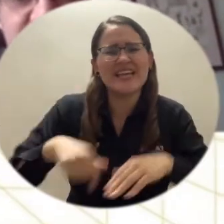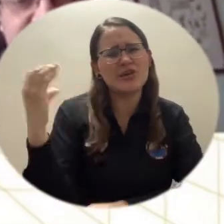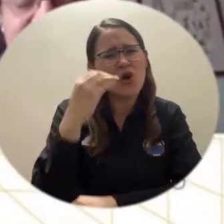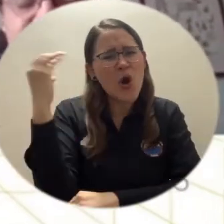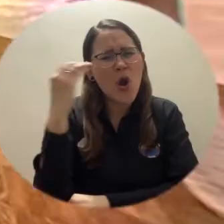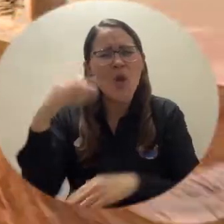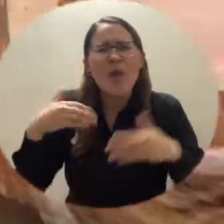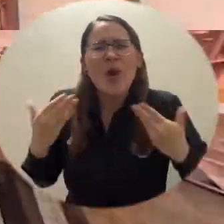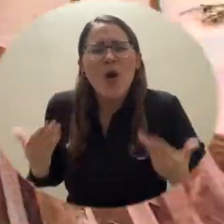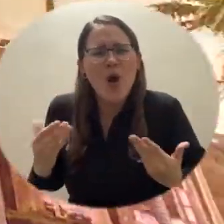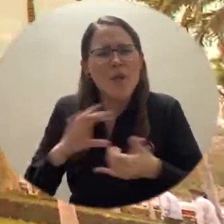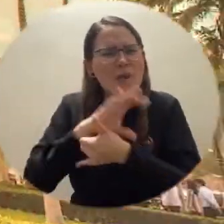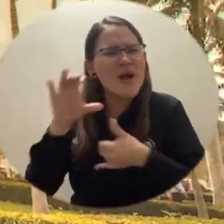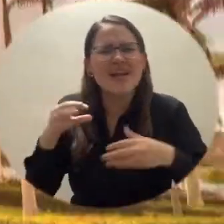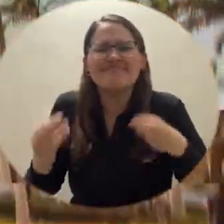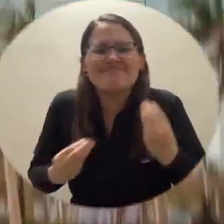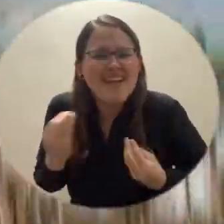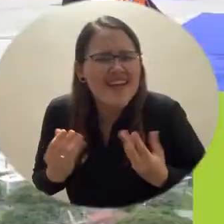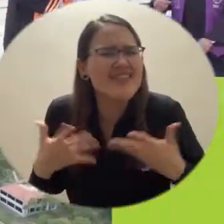por la Alma Mater.